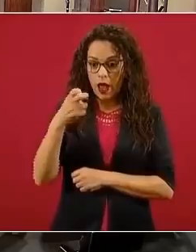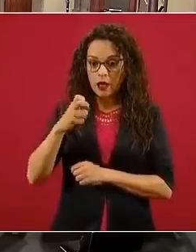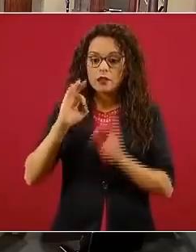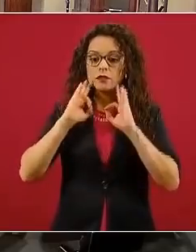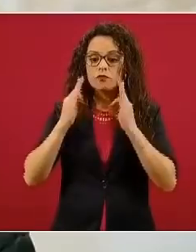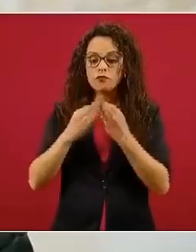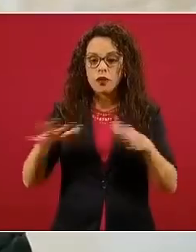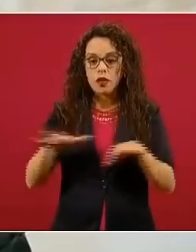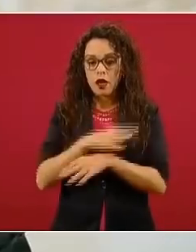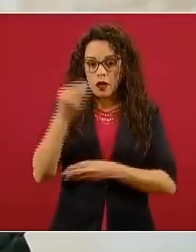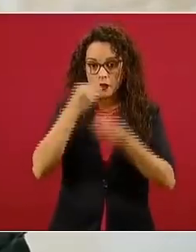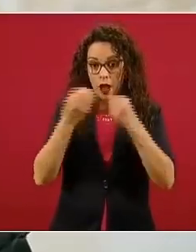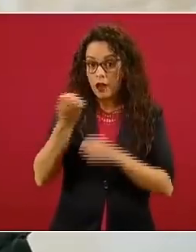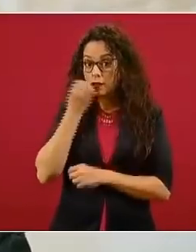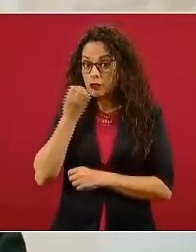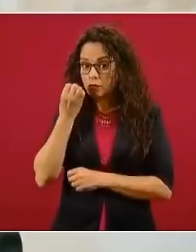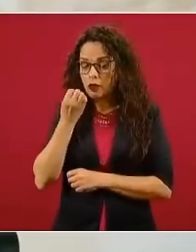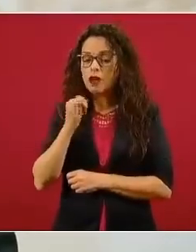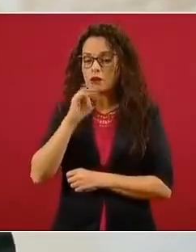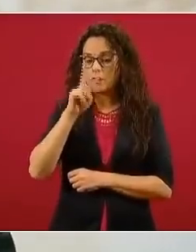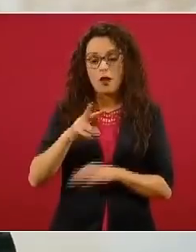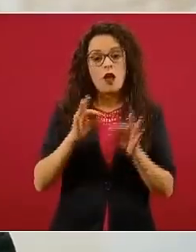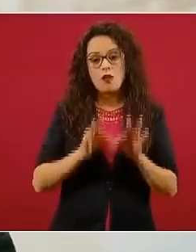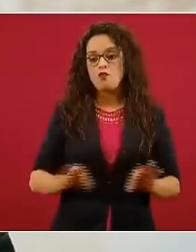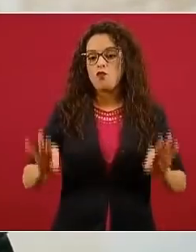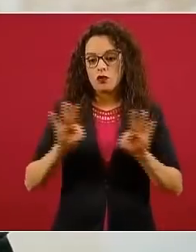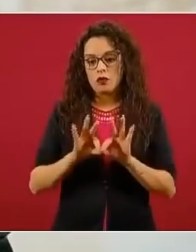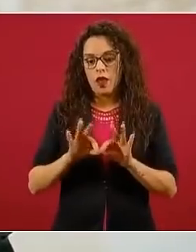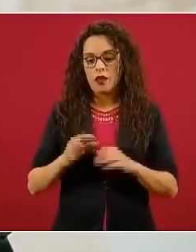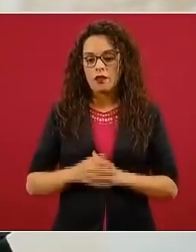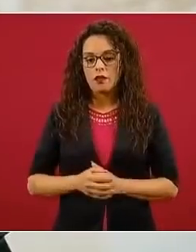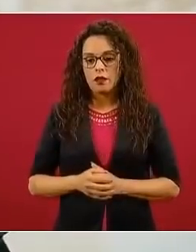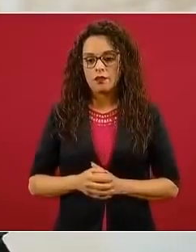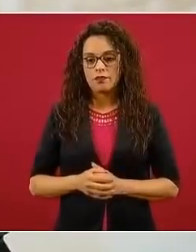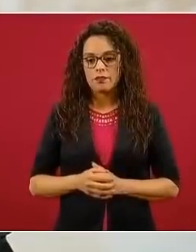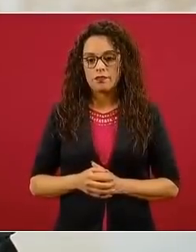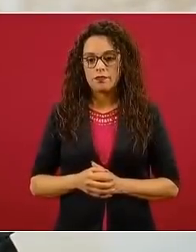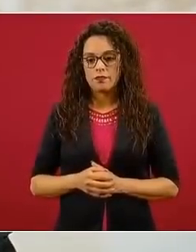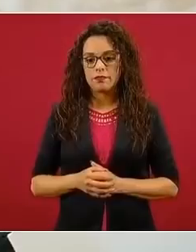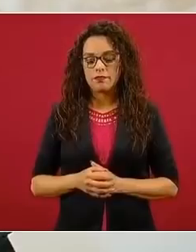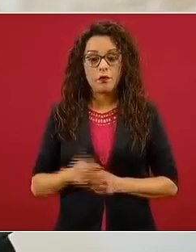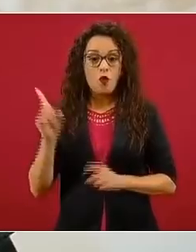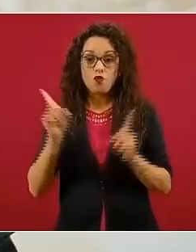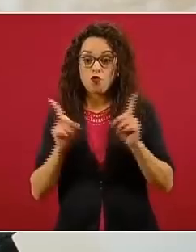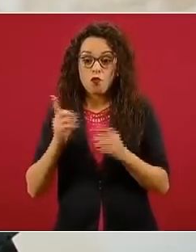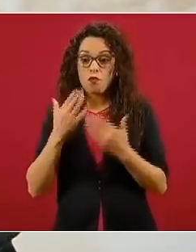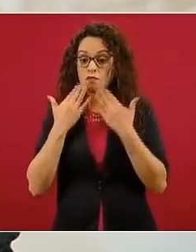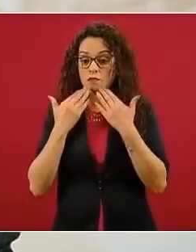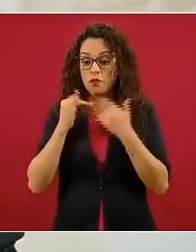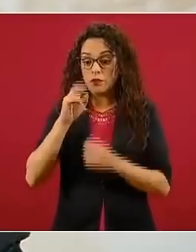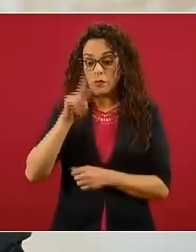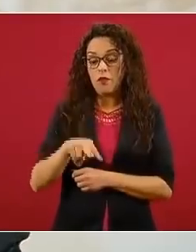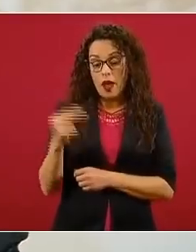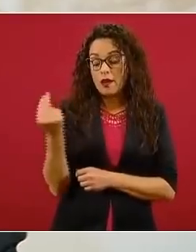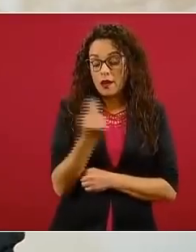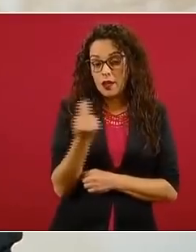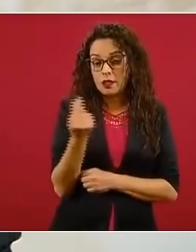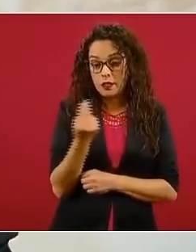tienen un impacto importante. O sea, no hay duda que se requieren y tienen también un